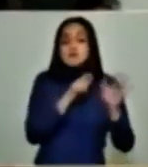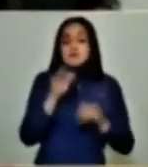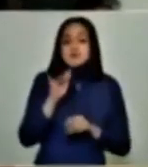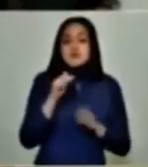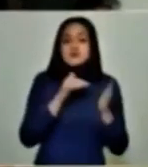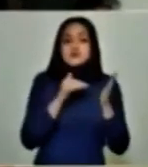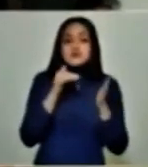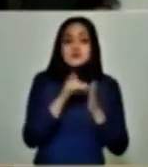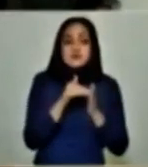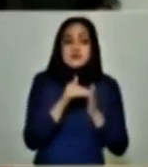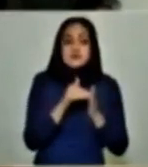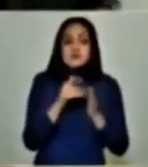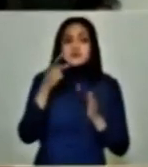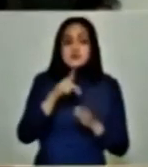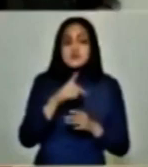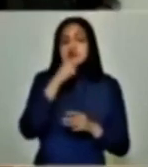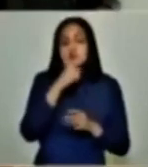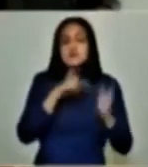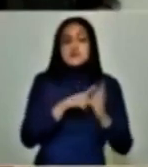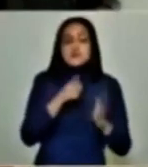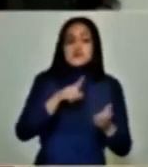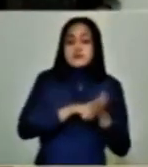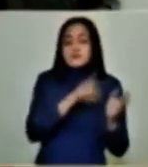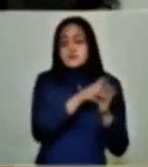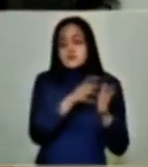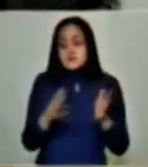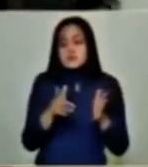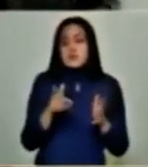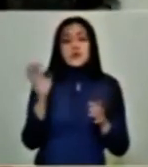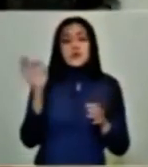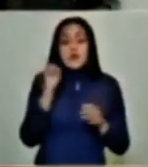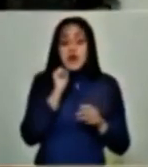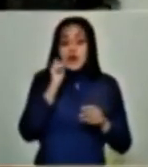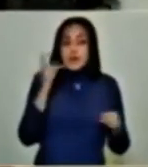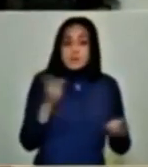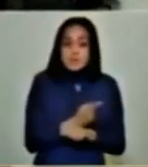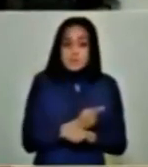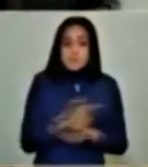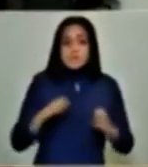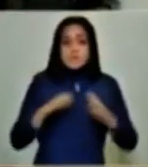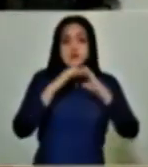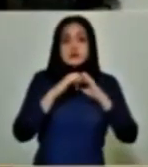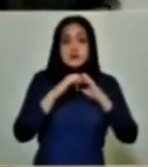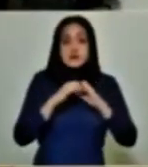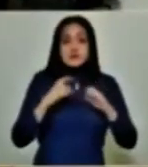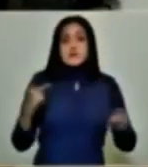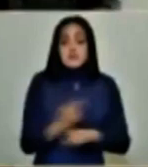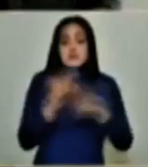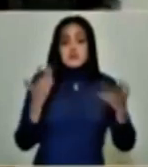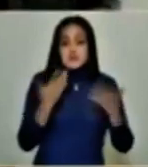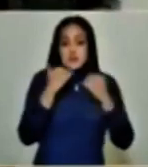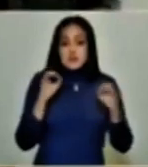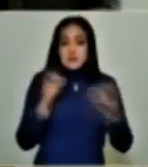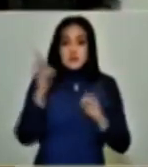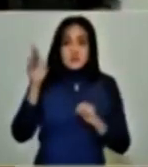millones, pero reitero, en el inter del ejercicio cualquier previsión, cualquier contingencia que no sea prevista